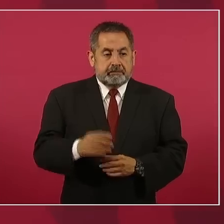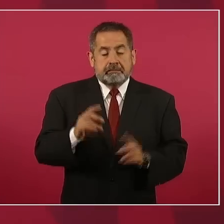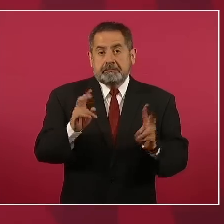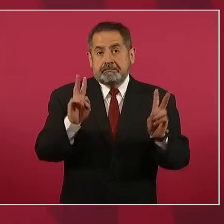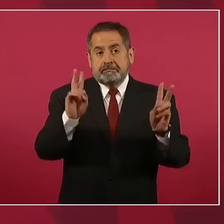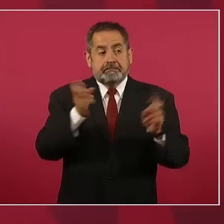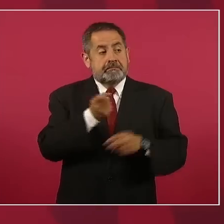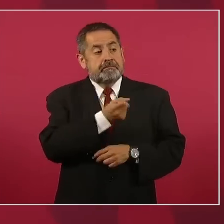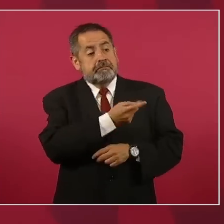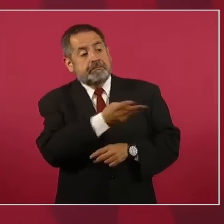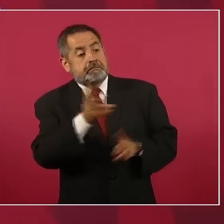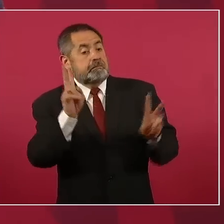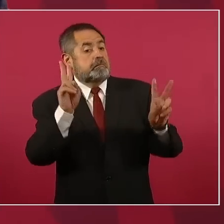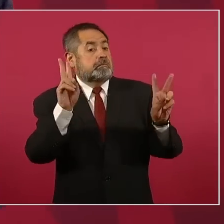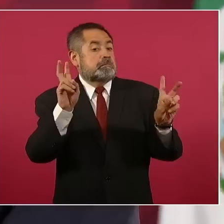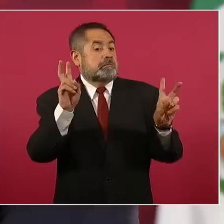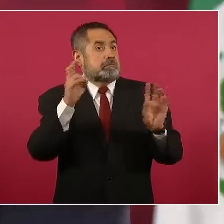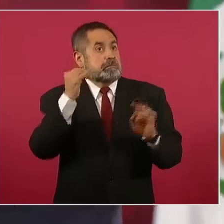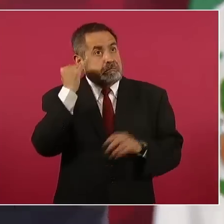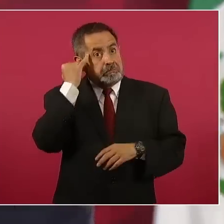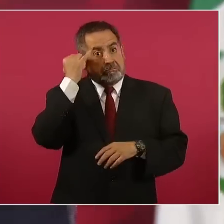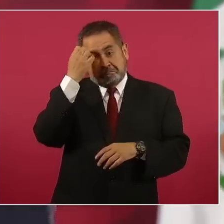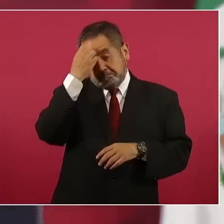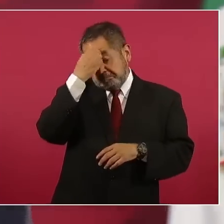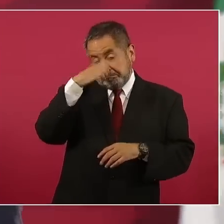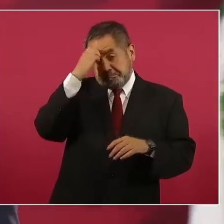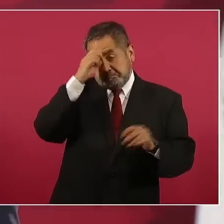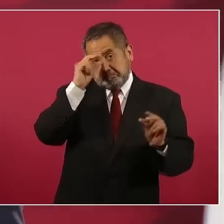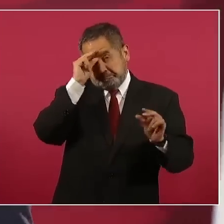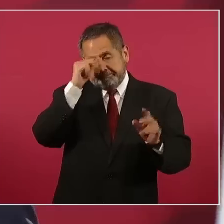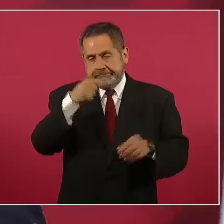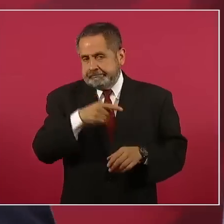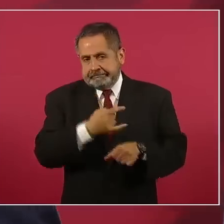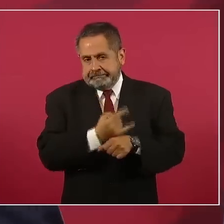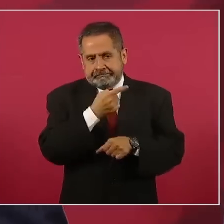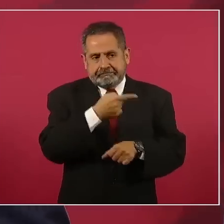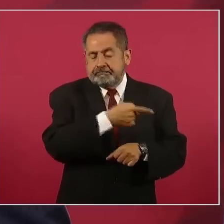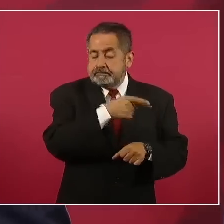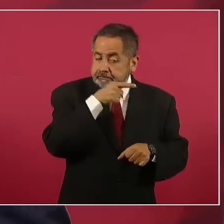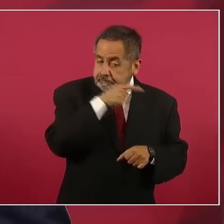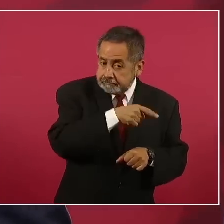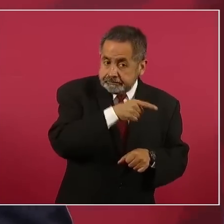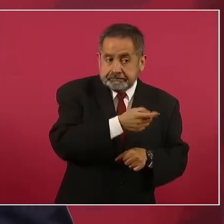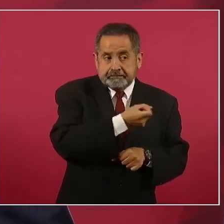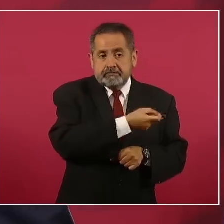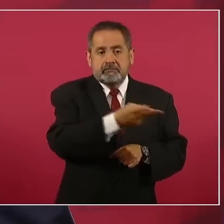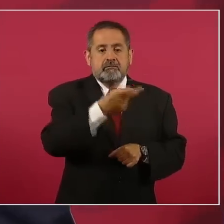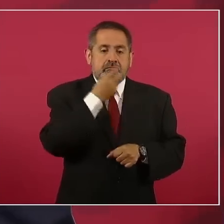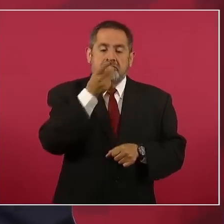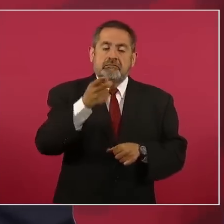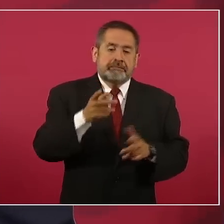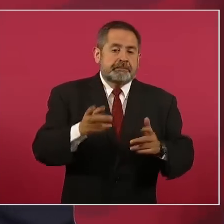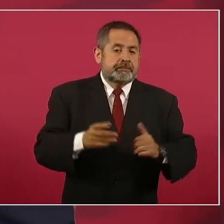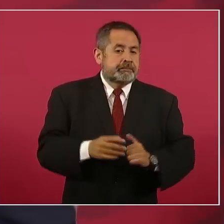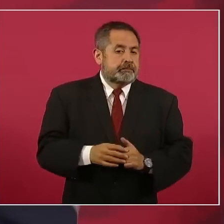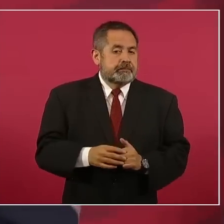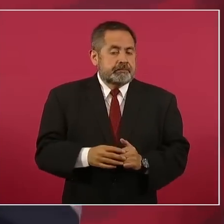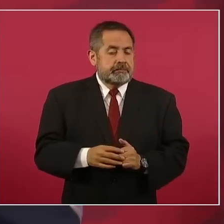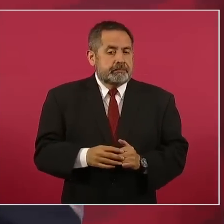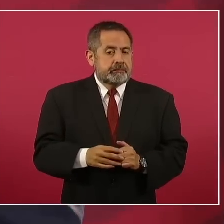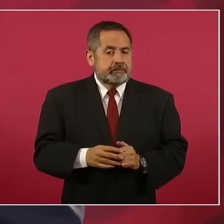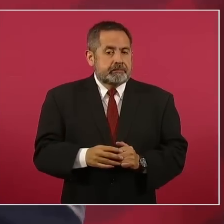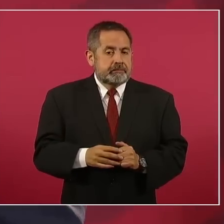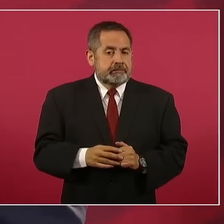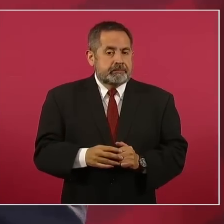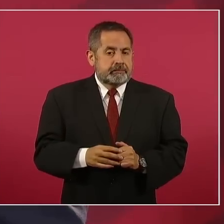hablaron de que